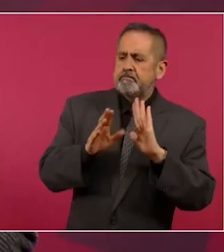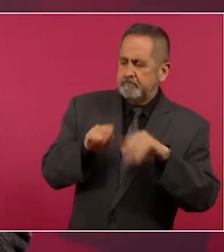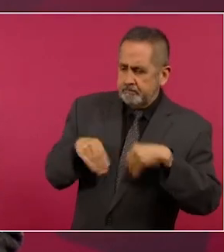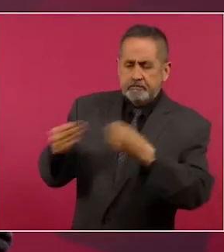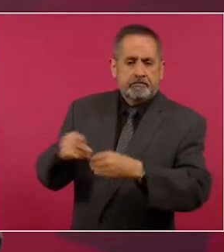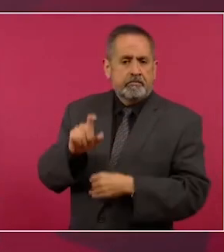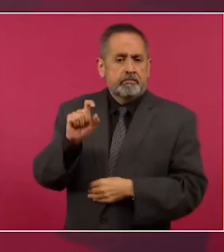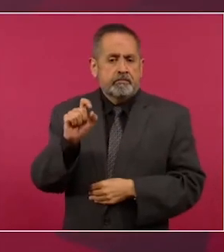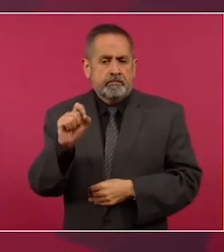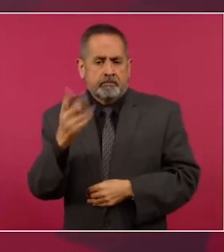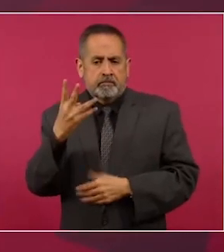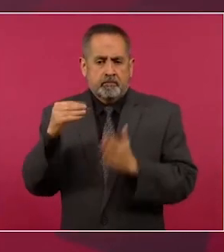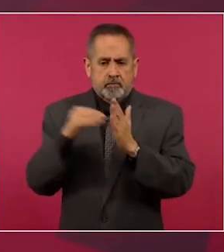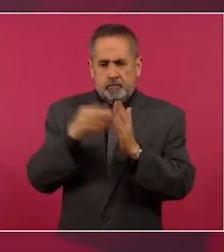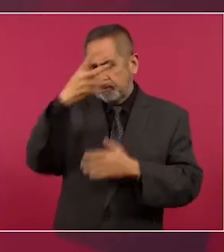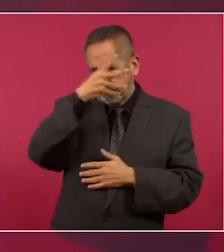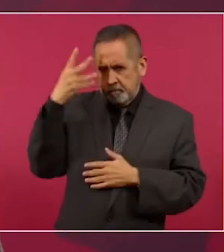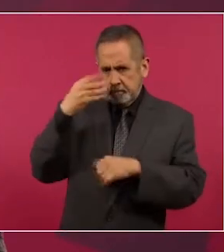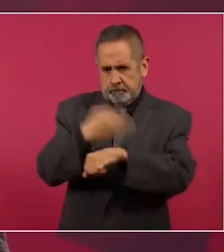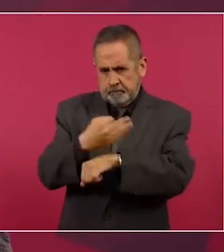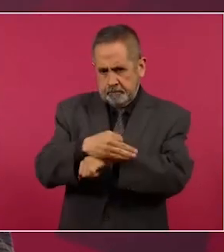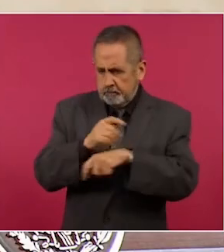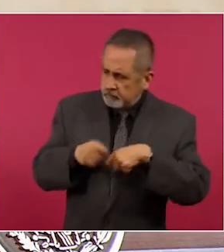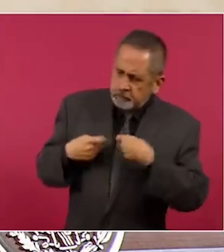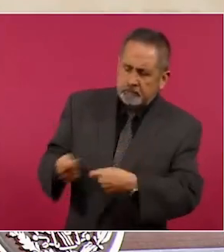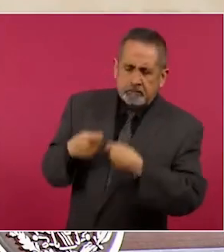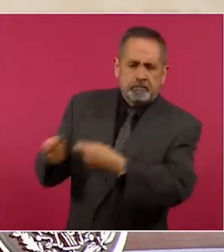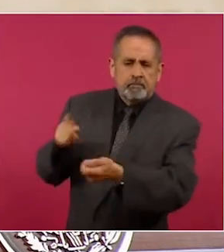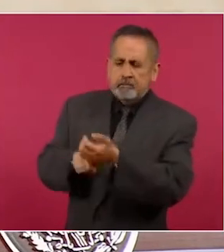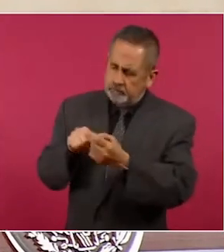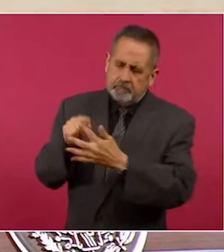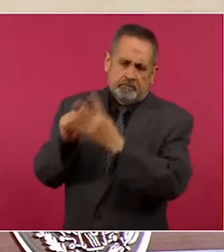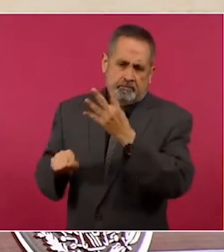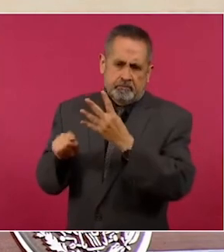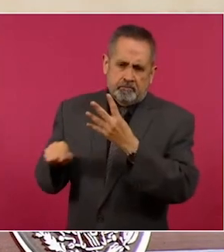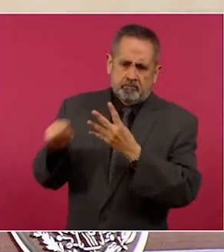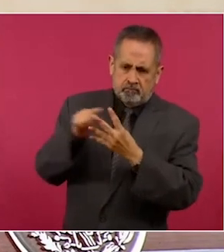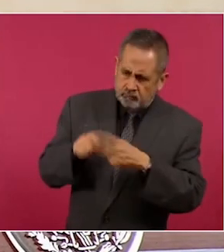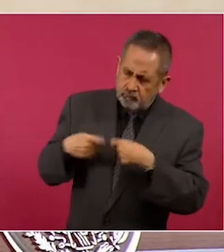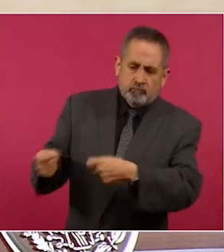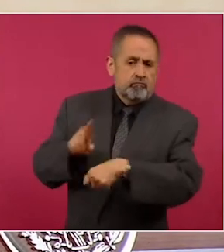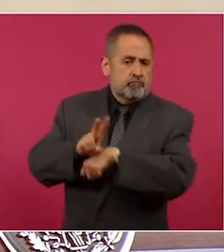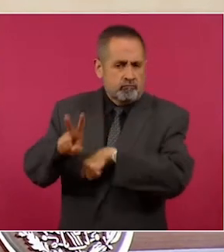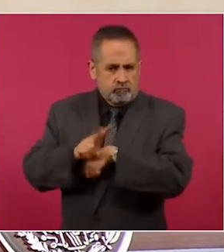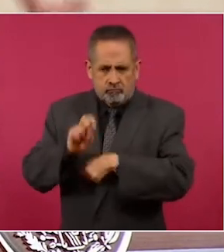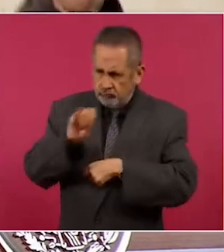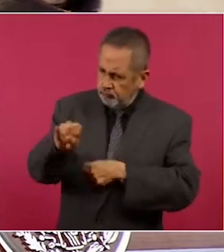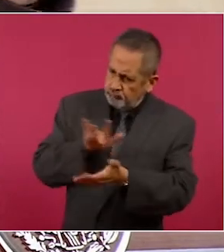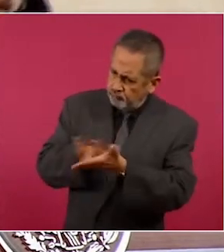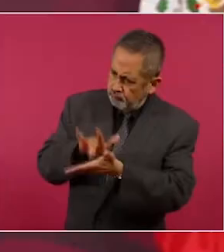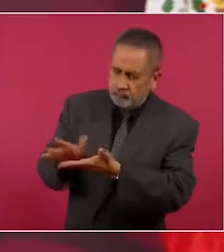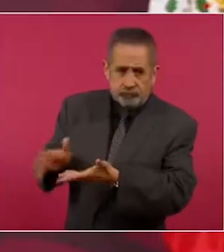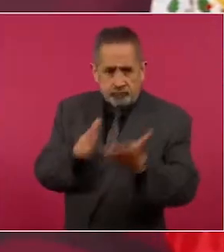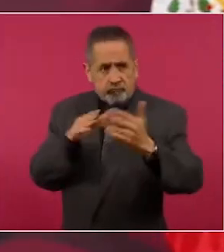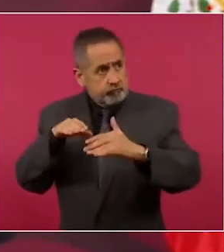24 mil visas temporales o humanitarias a hermanos venezolanos y